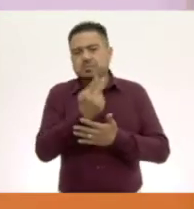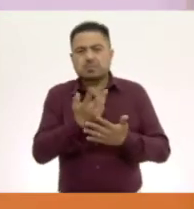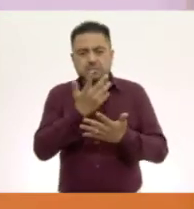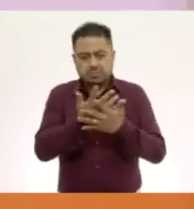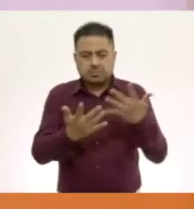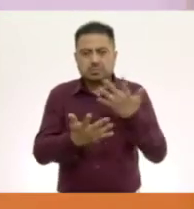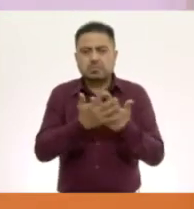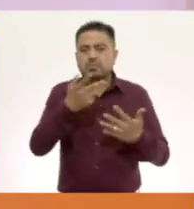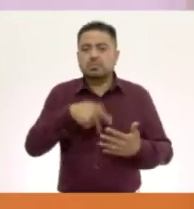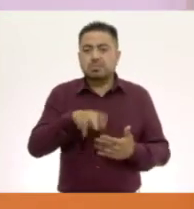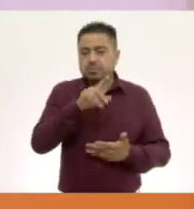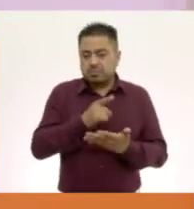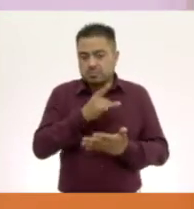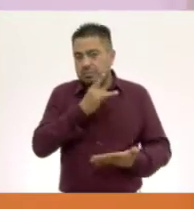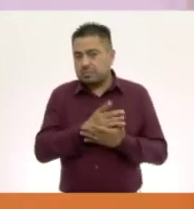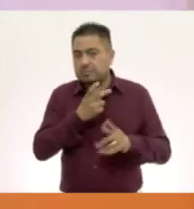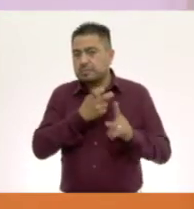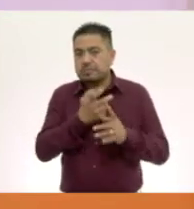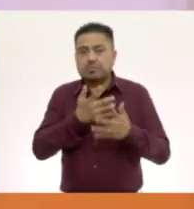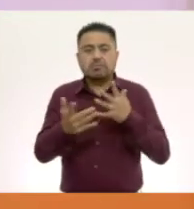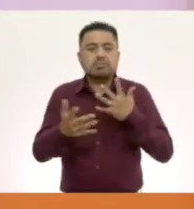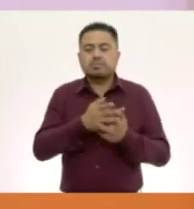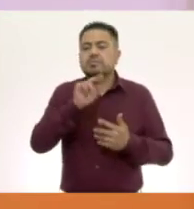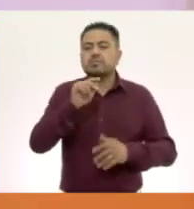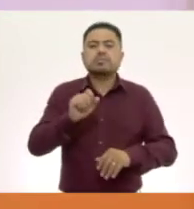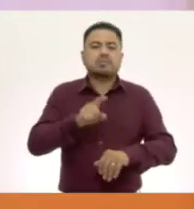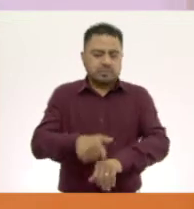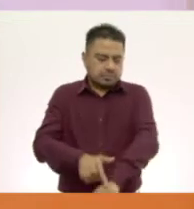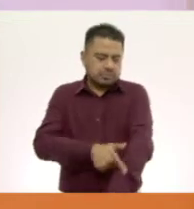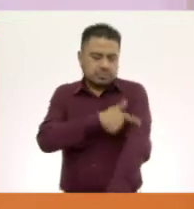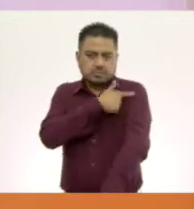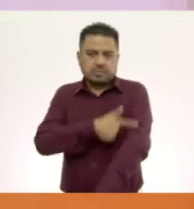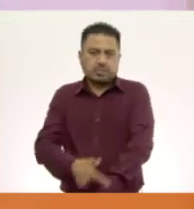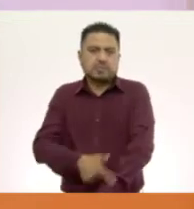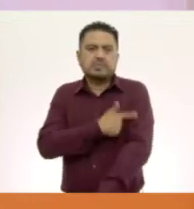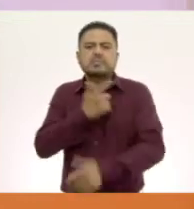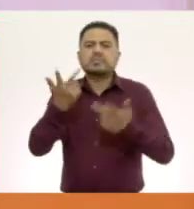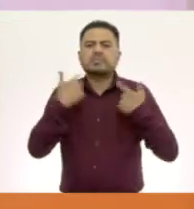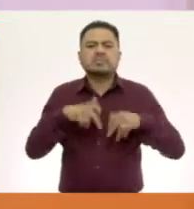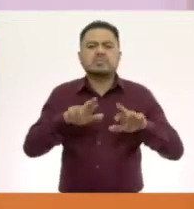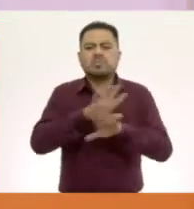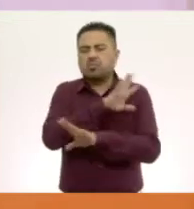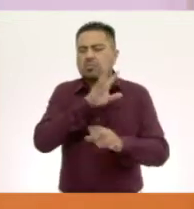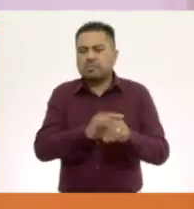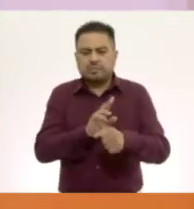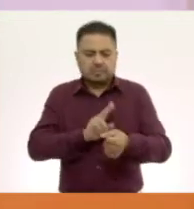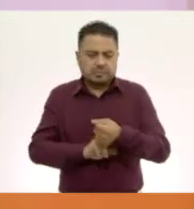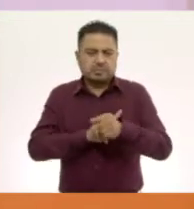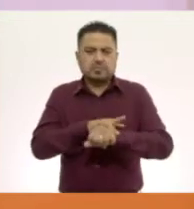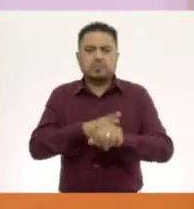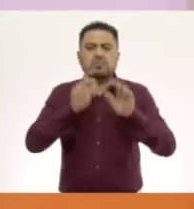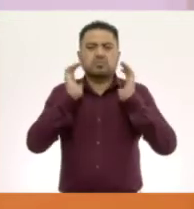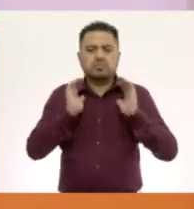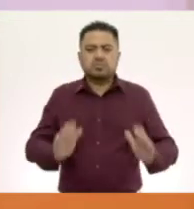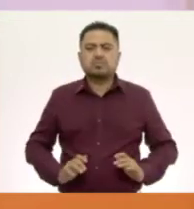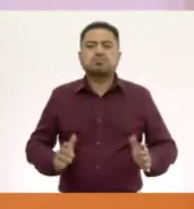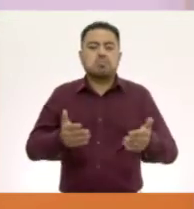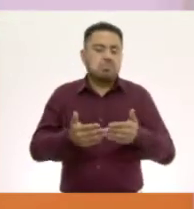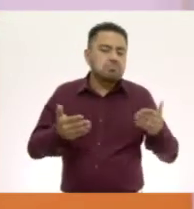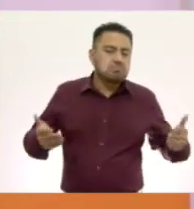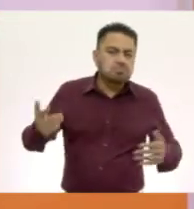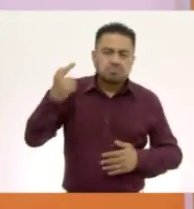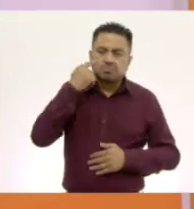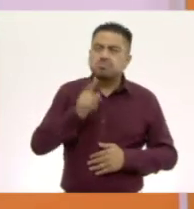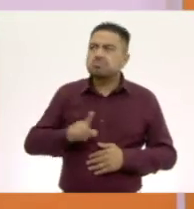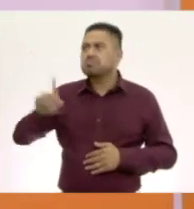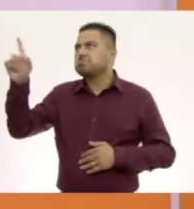mano, pero no nada más la mano, sino también el brazo y el brazo va a representar toda la piel de nuestro cuerpo. Entonces,